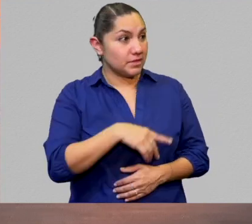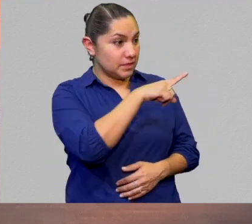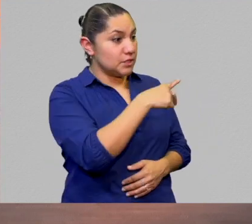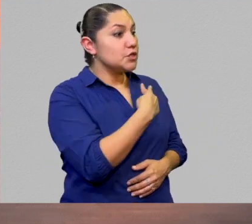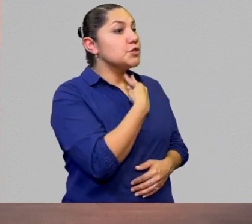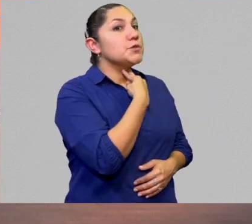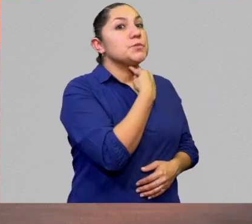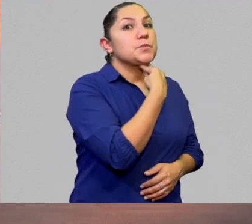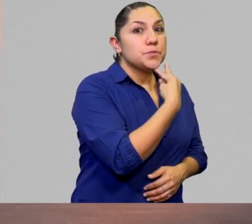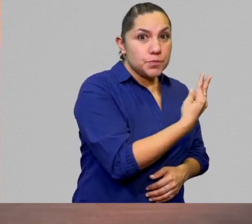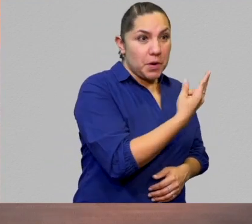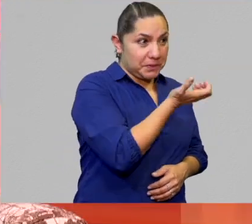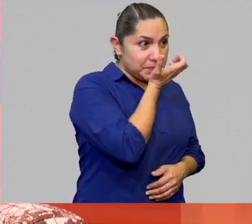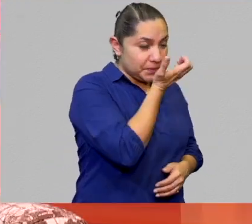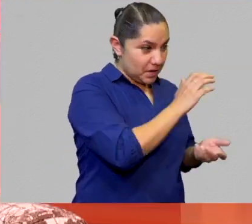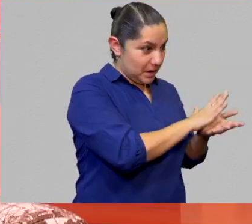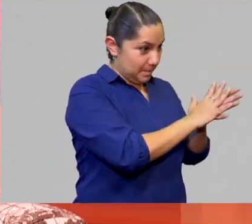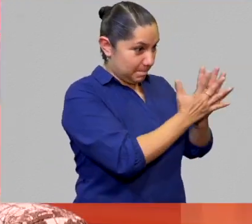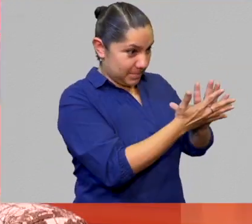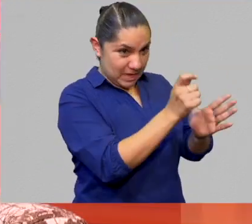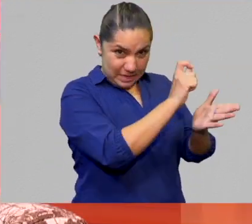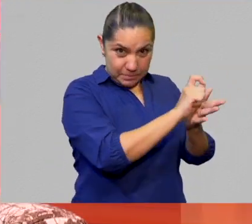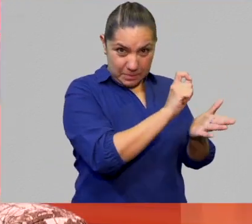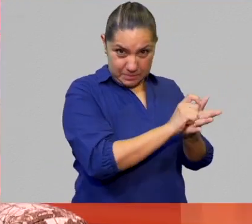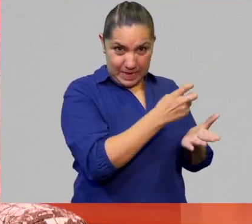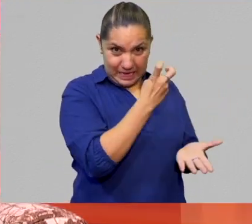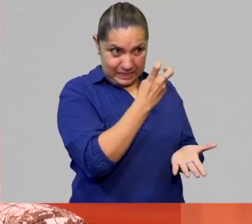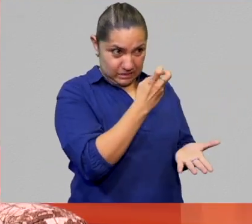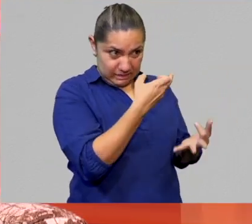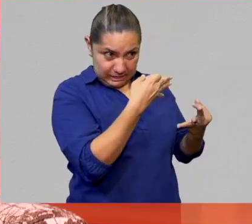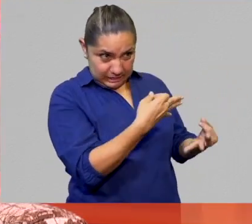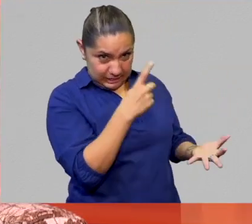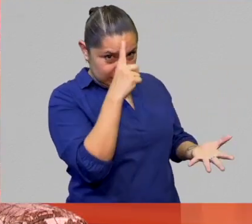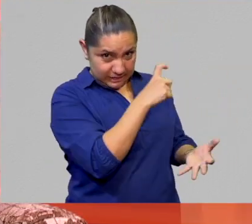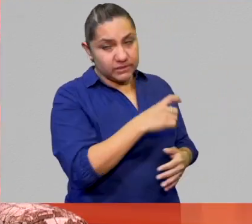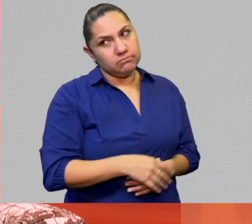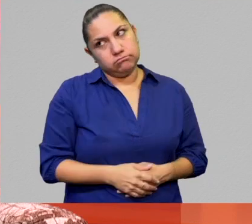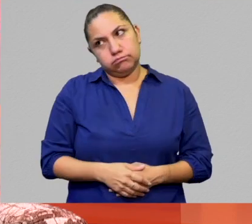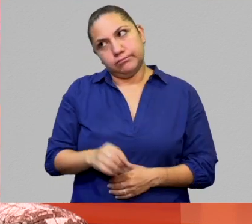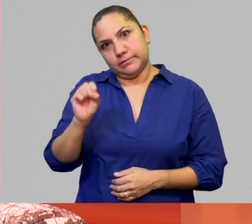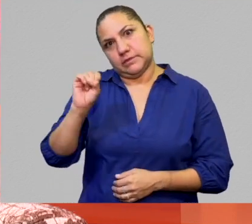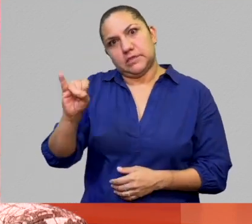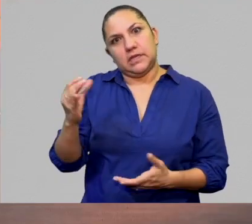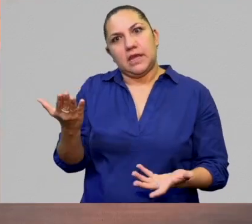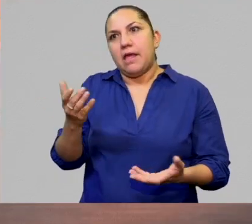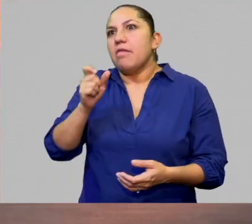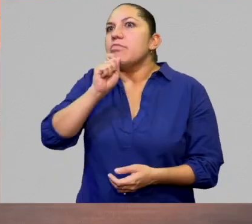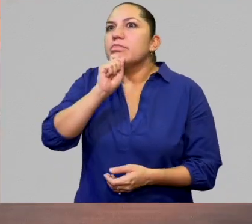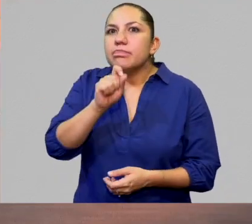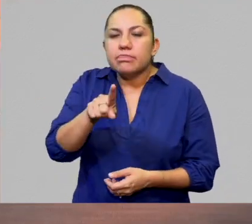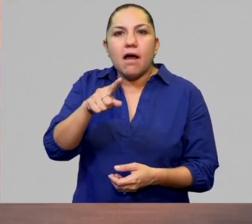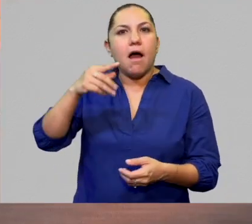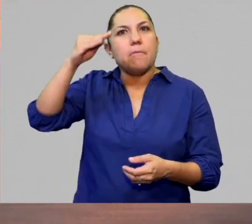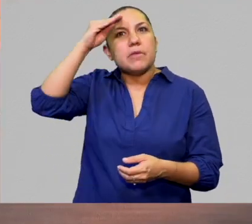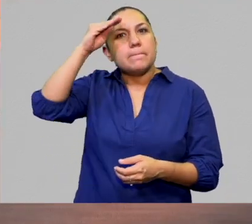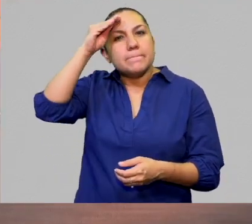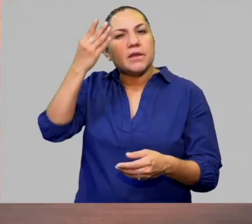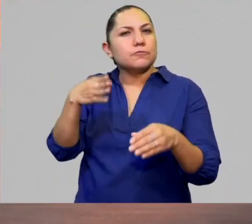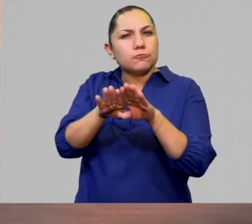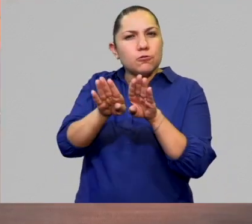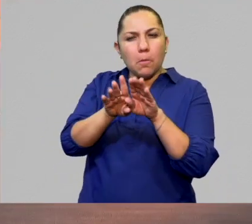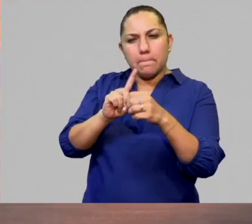Y el tono además llevarlo a la palabra escrita. Y además poetizado, además metáforas,